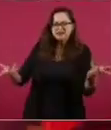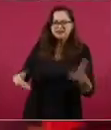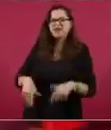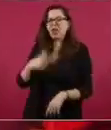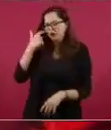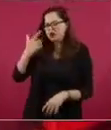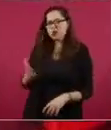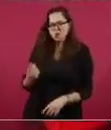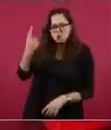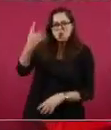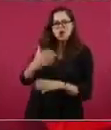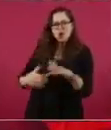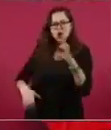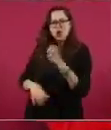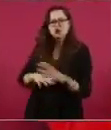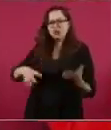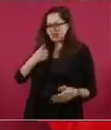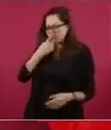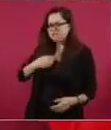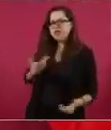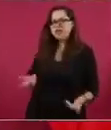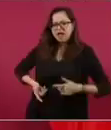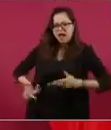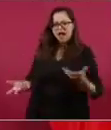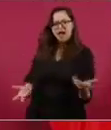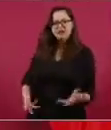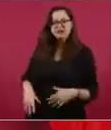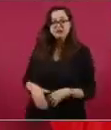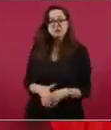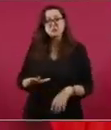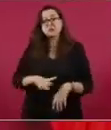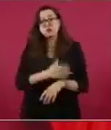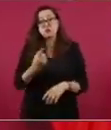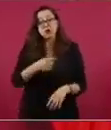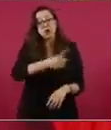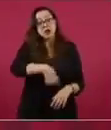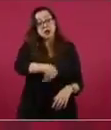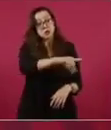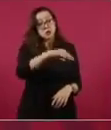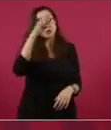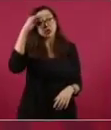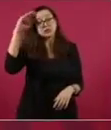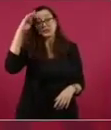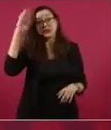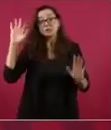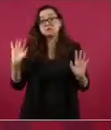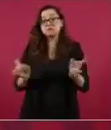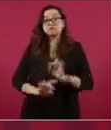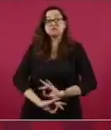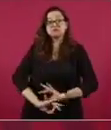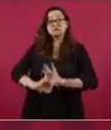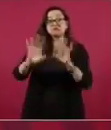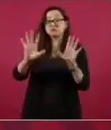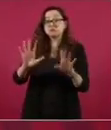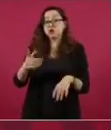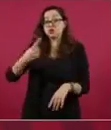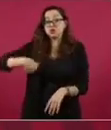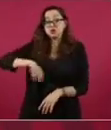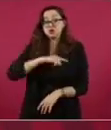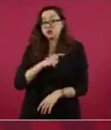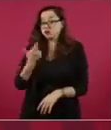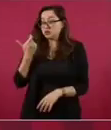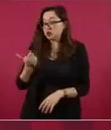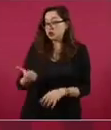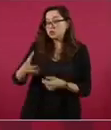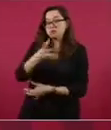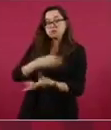porque Dios quiere, pues sí, Dios quiere que nos vaya bien, sin duda. Pero también